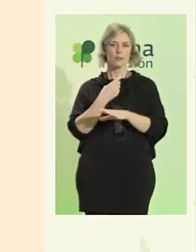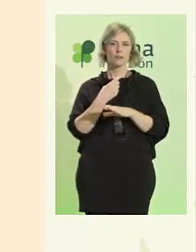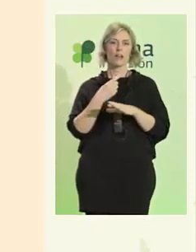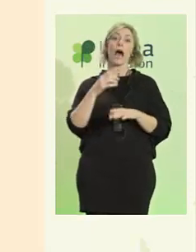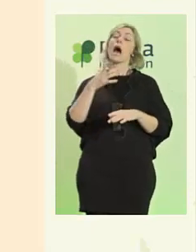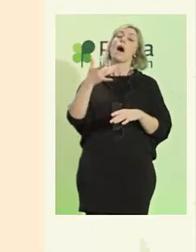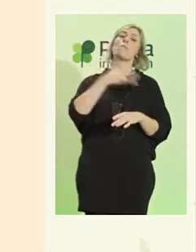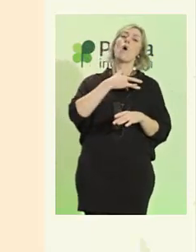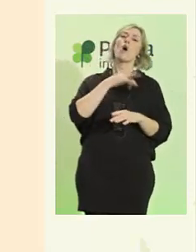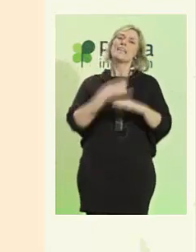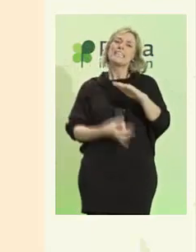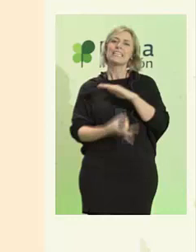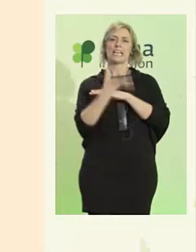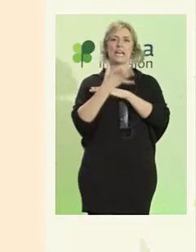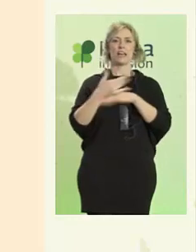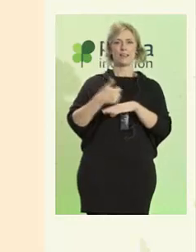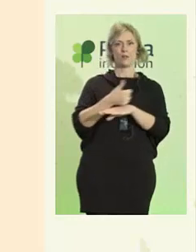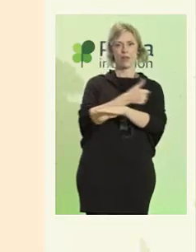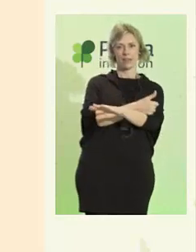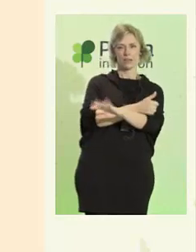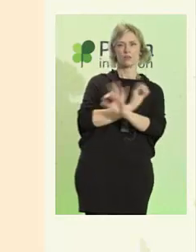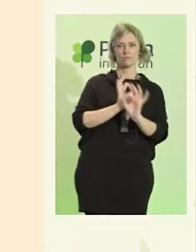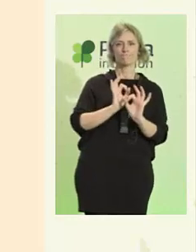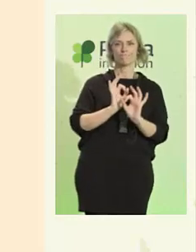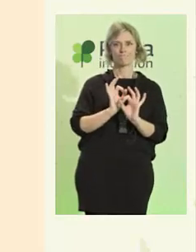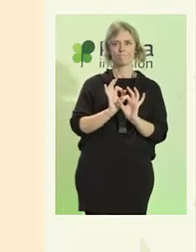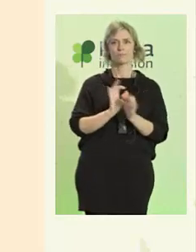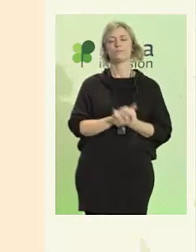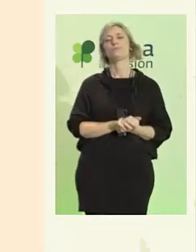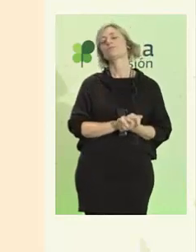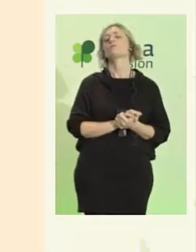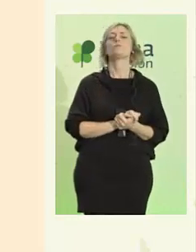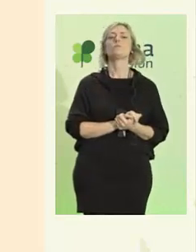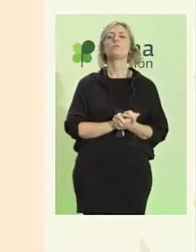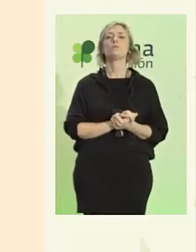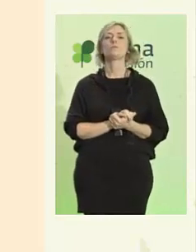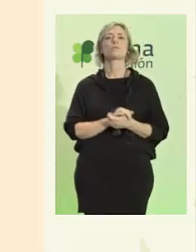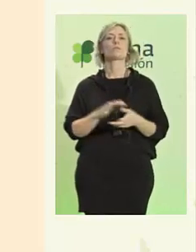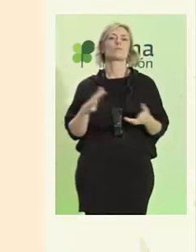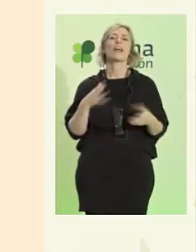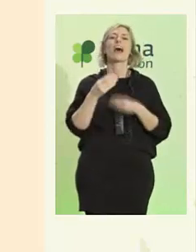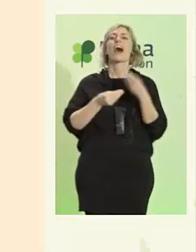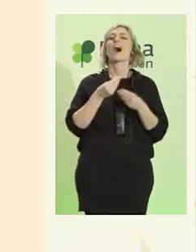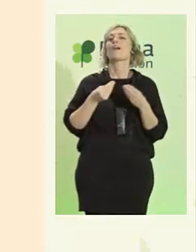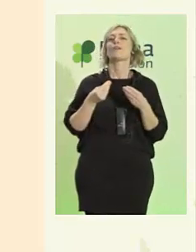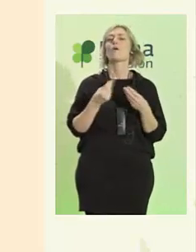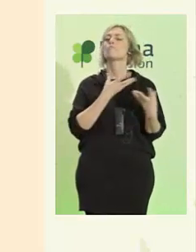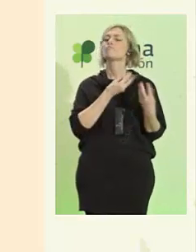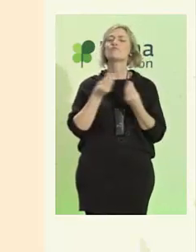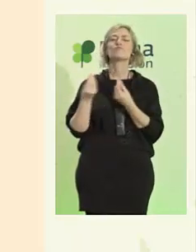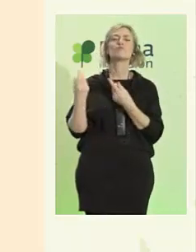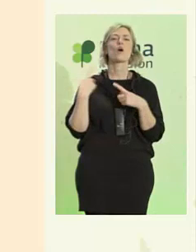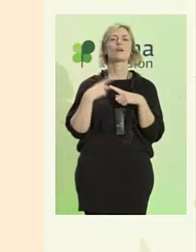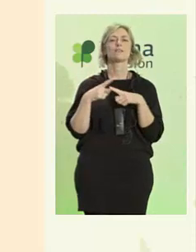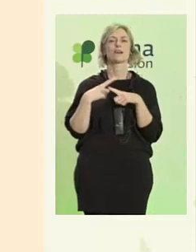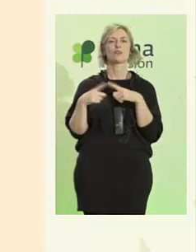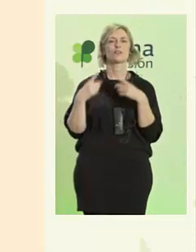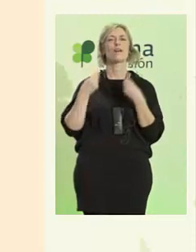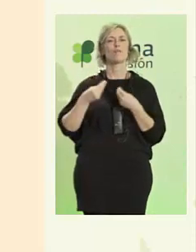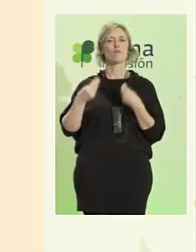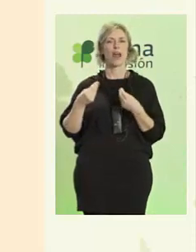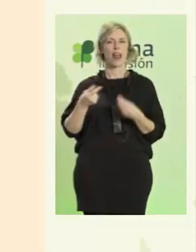Es el punto de partida para muchas cosas buenas. Para mí eso es lo que significa la